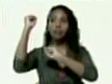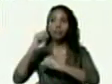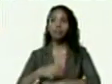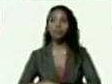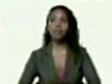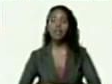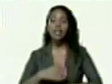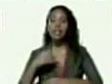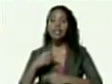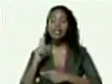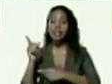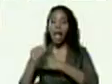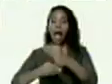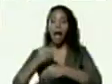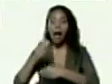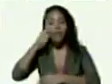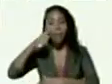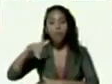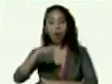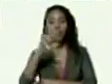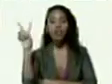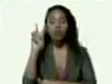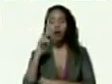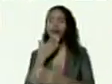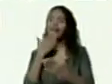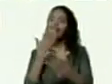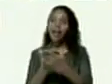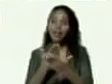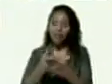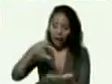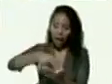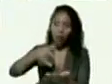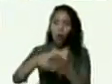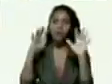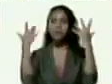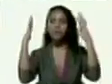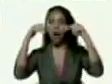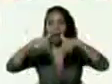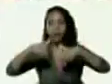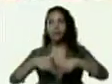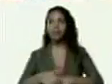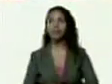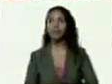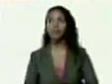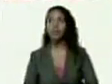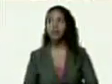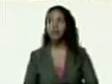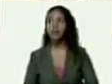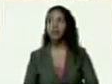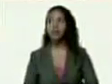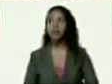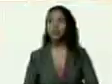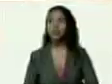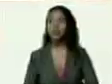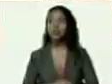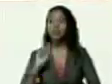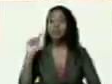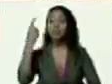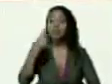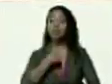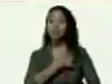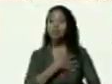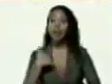sea del pueblo venezolano muchas gracias carabobo un aplauso desde aquí primero yo quiero que